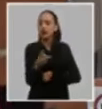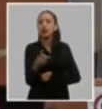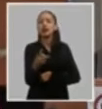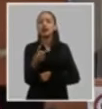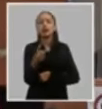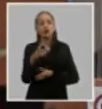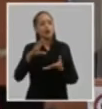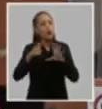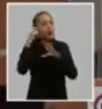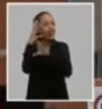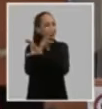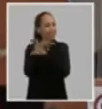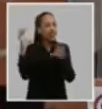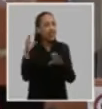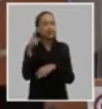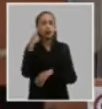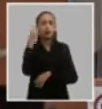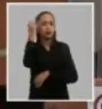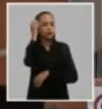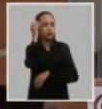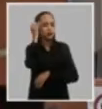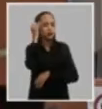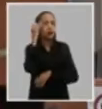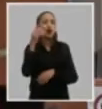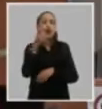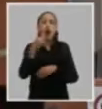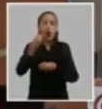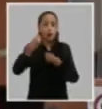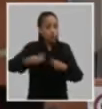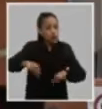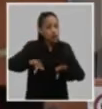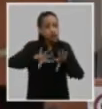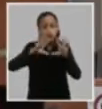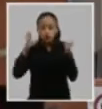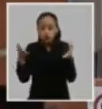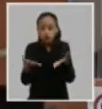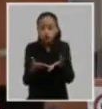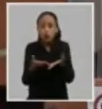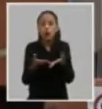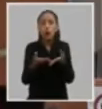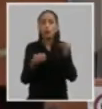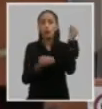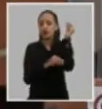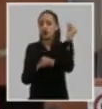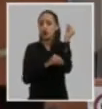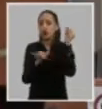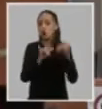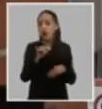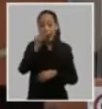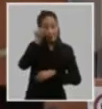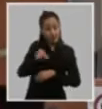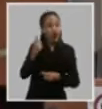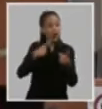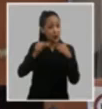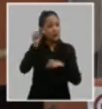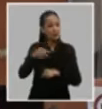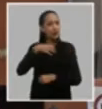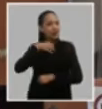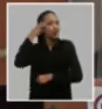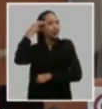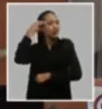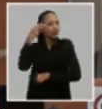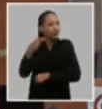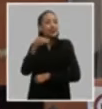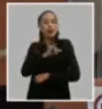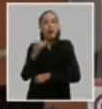la innovación y aprovechando todas esas potencialidades de recursos materiales el talento humano que tenemos hoy en nuestros territorios para